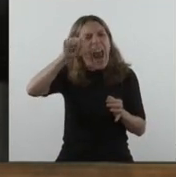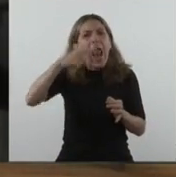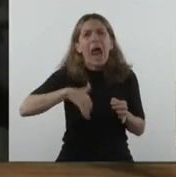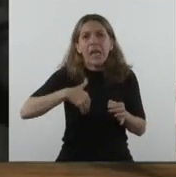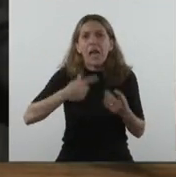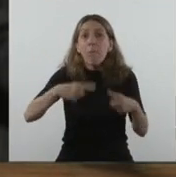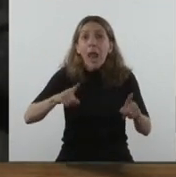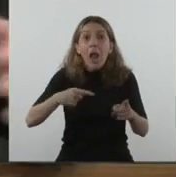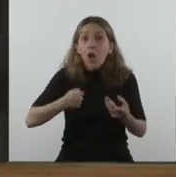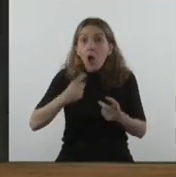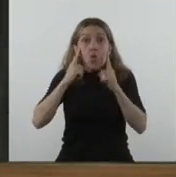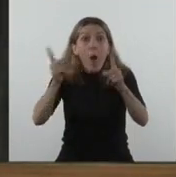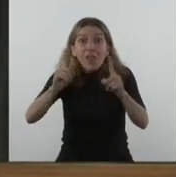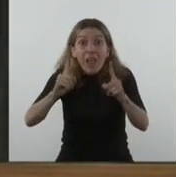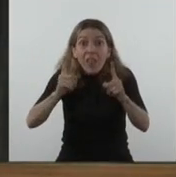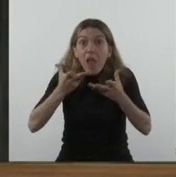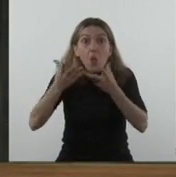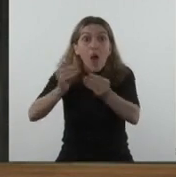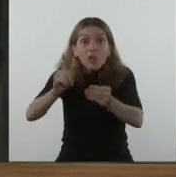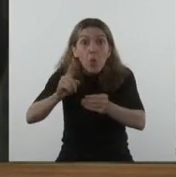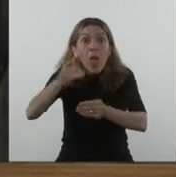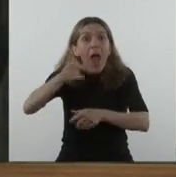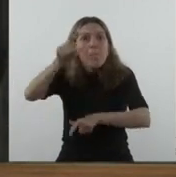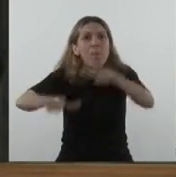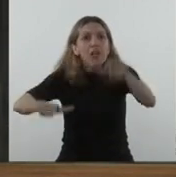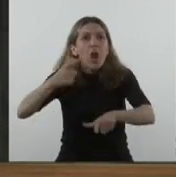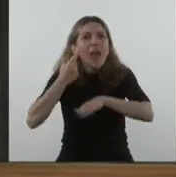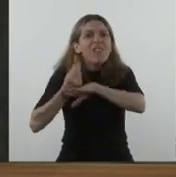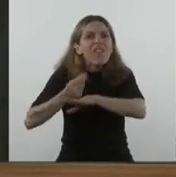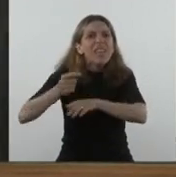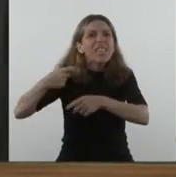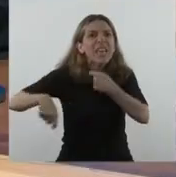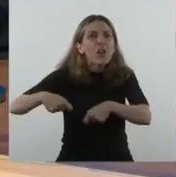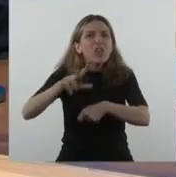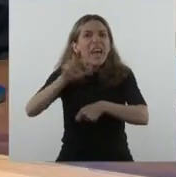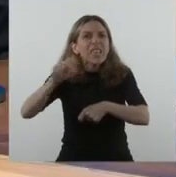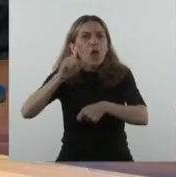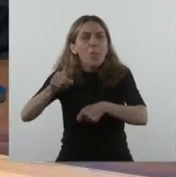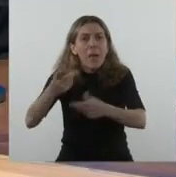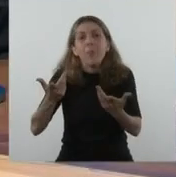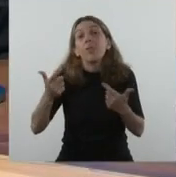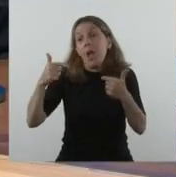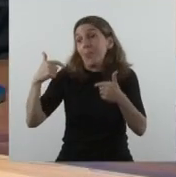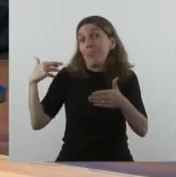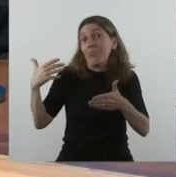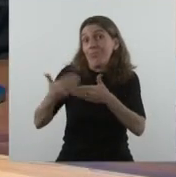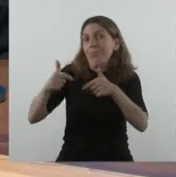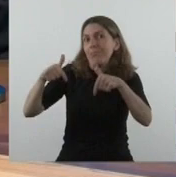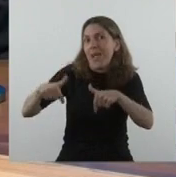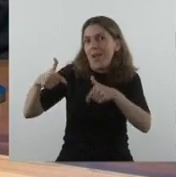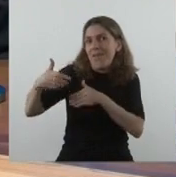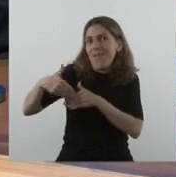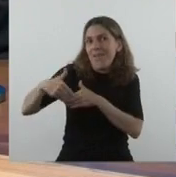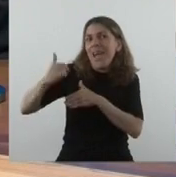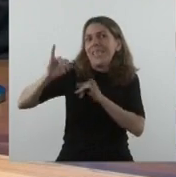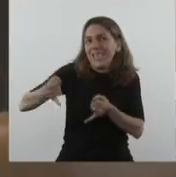a esos 300.000 santiagueños que no es que nos reciban agua? Hoy claro que la tienen, pero lo cierto es